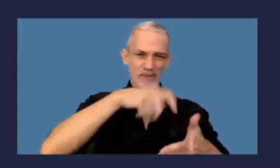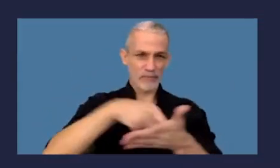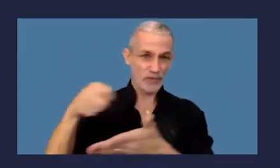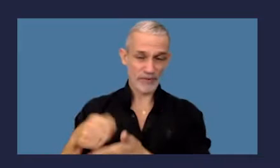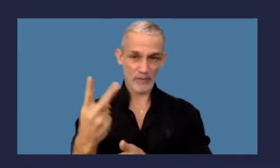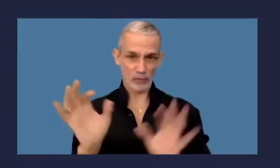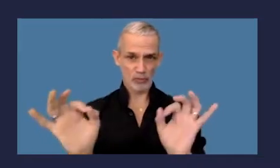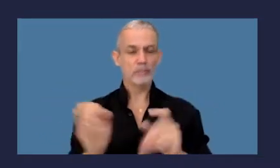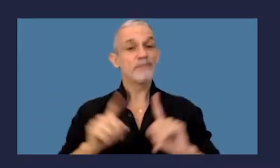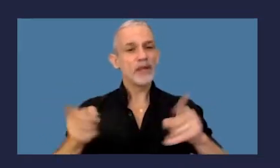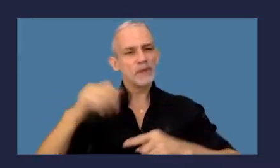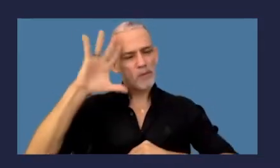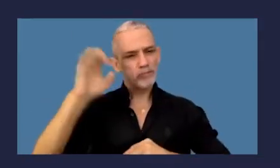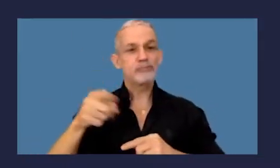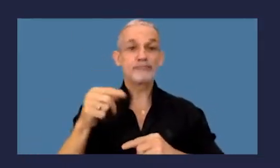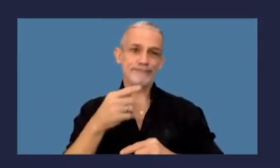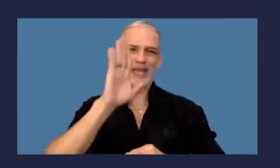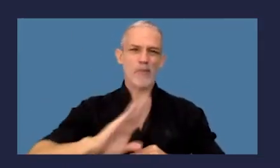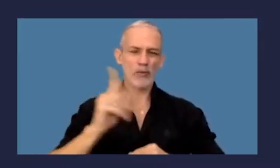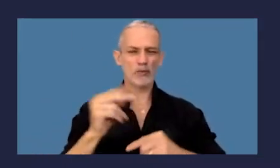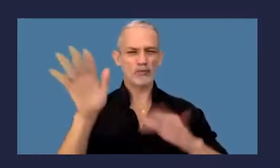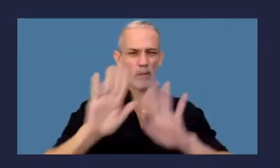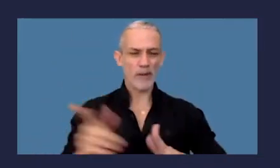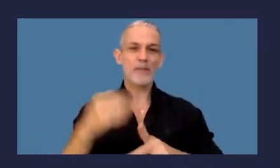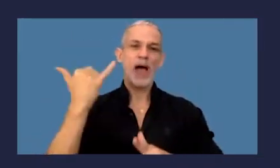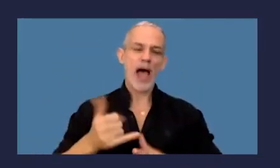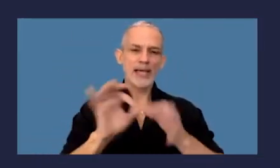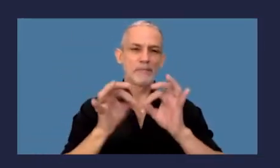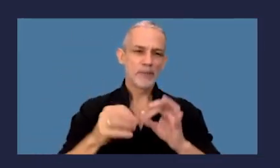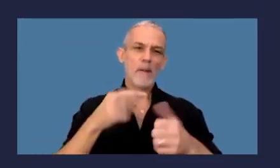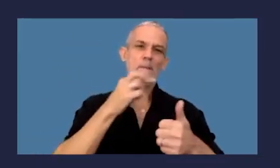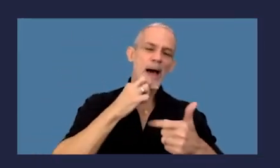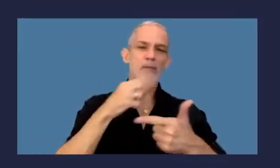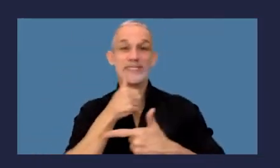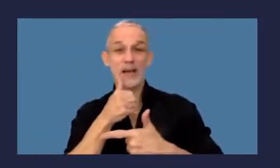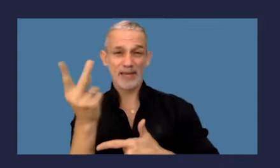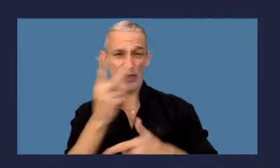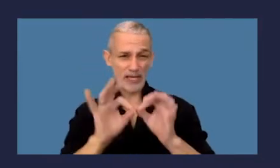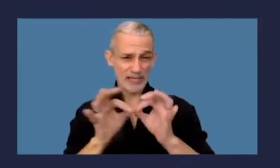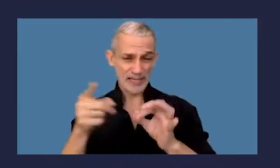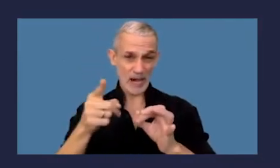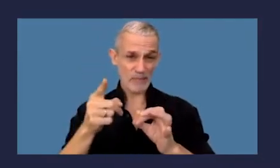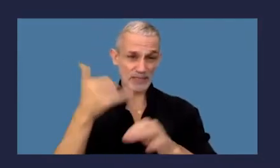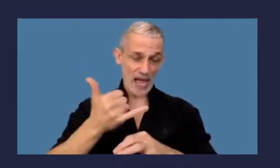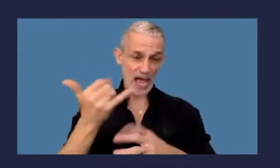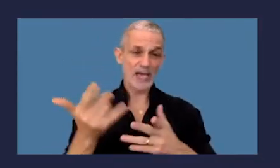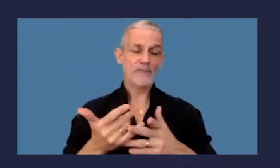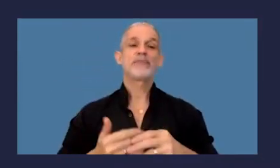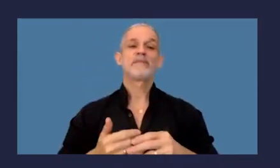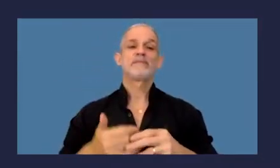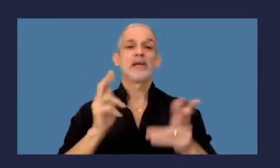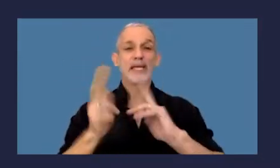Bueno, también recordar que es una charla de hipocúsicos, por lo que contamos con la presencia de Pablo y Yamila, que harán